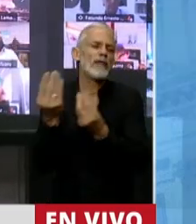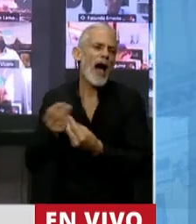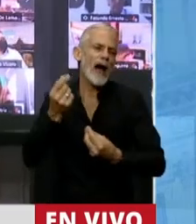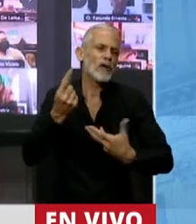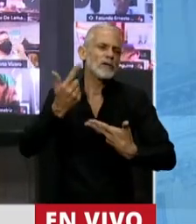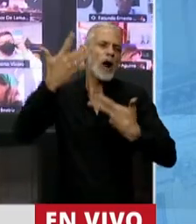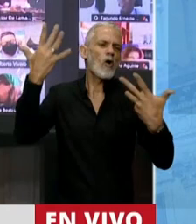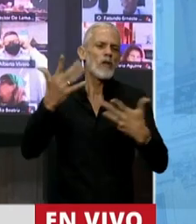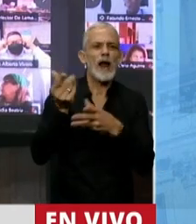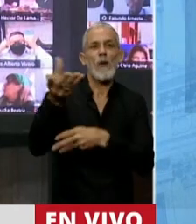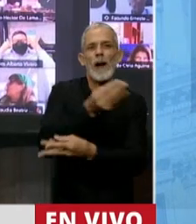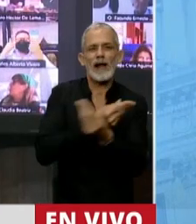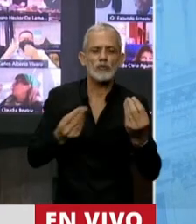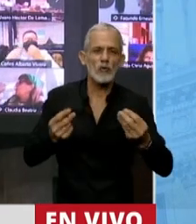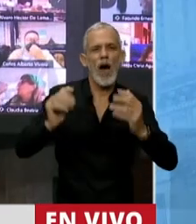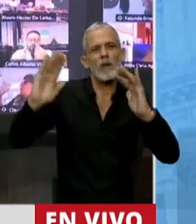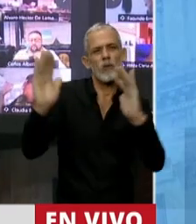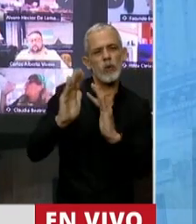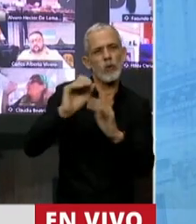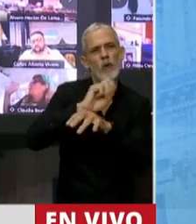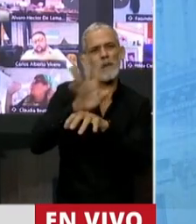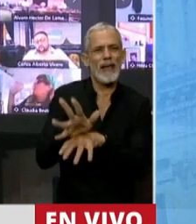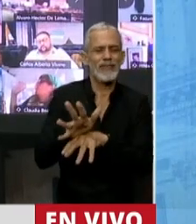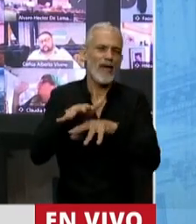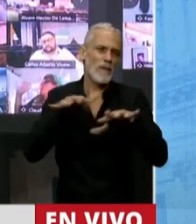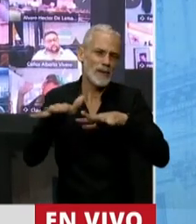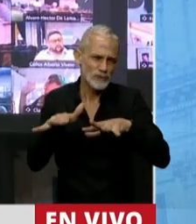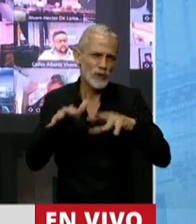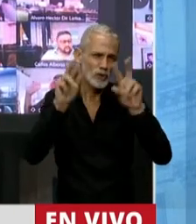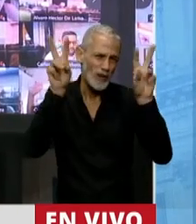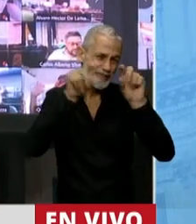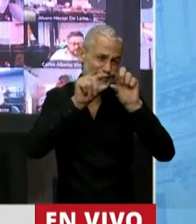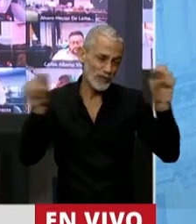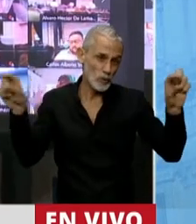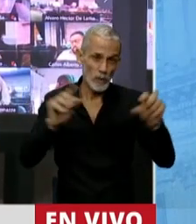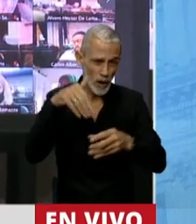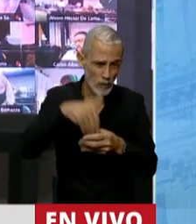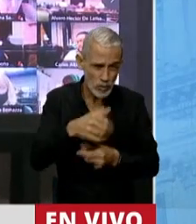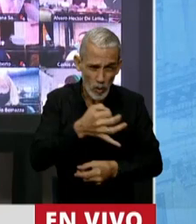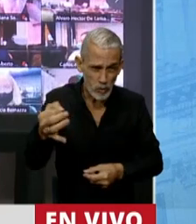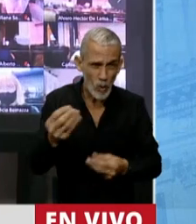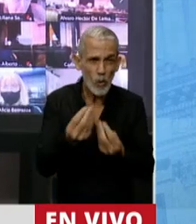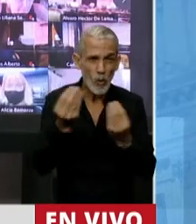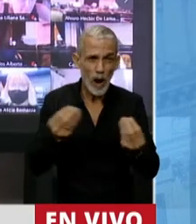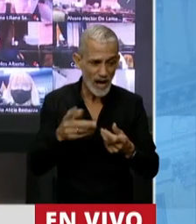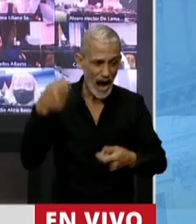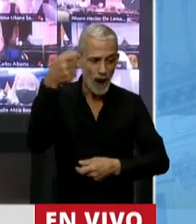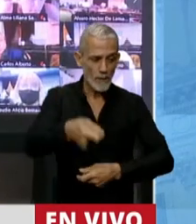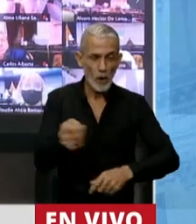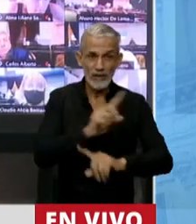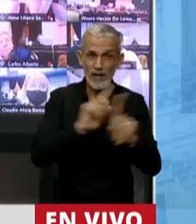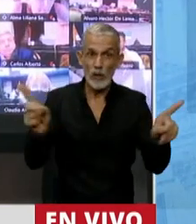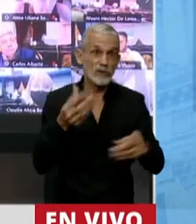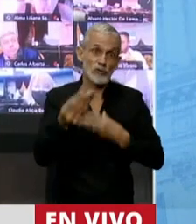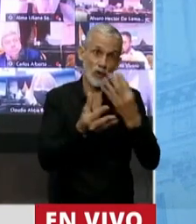extraordinario para ayudar a morigilar los efectos de la pandemia. Pero esto que estamos votando no es un aporte, no